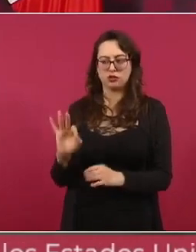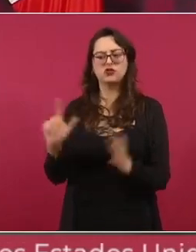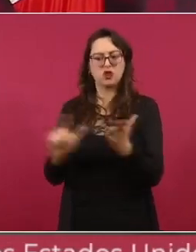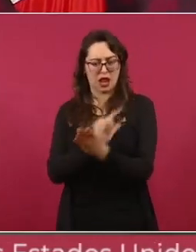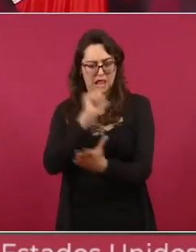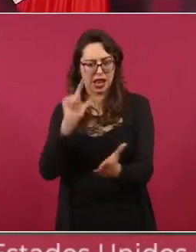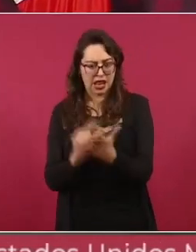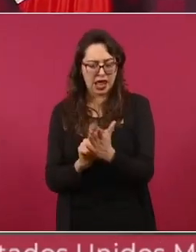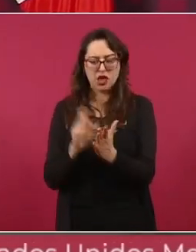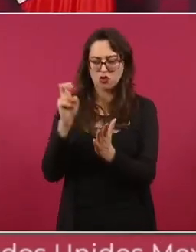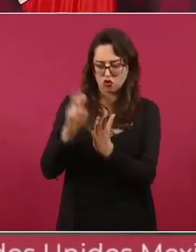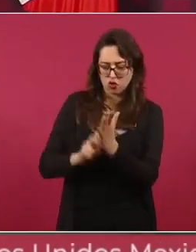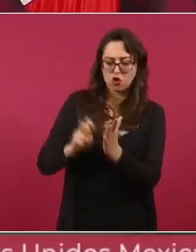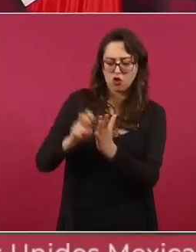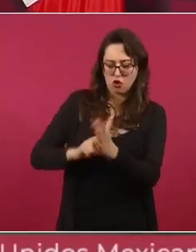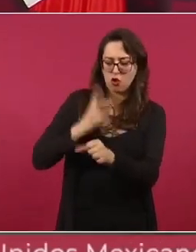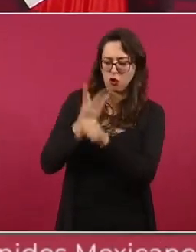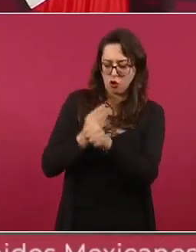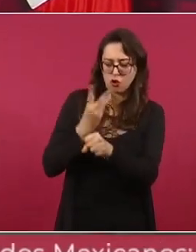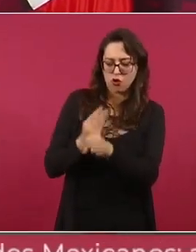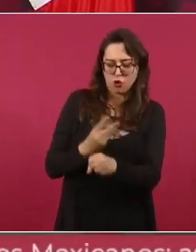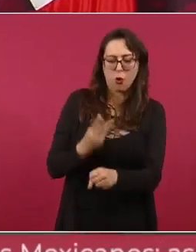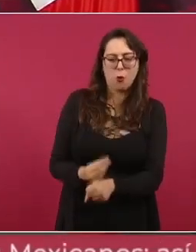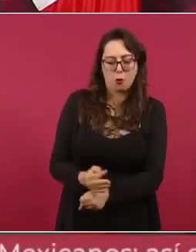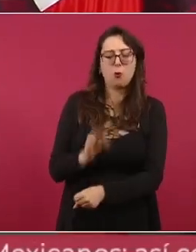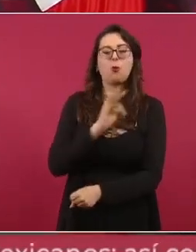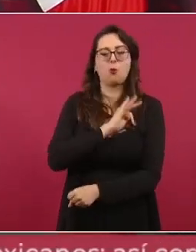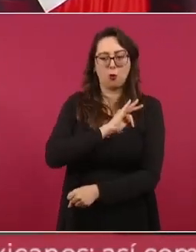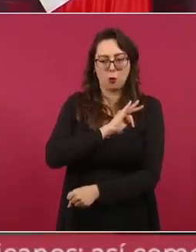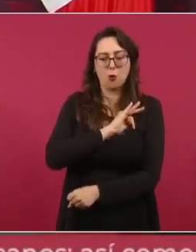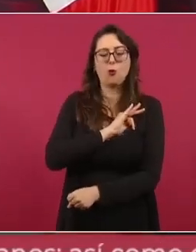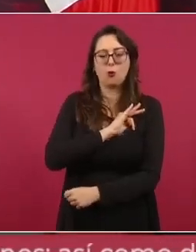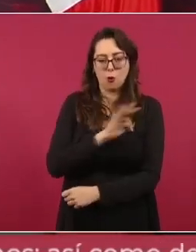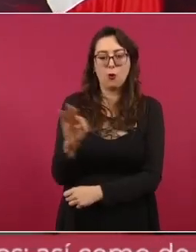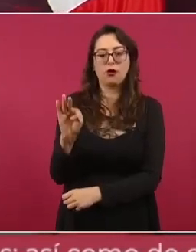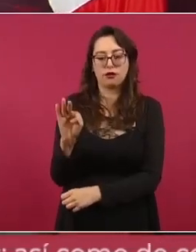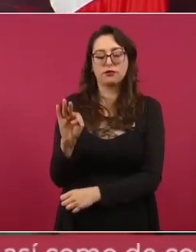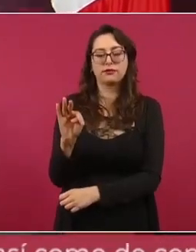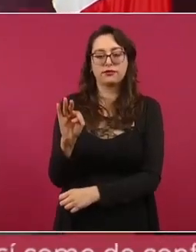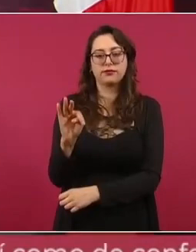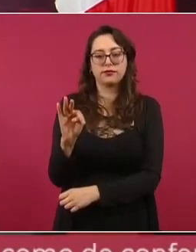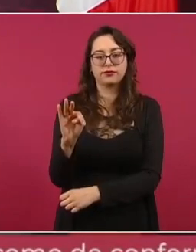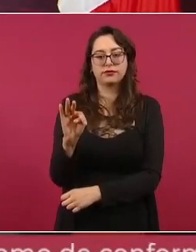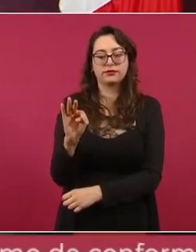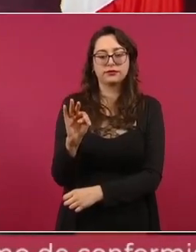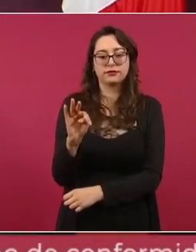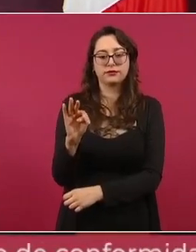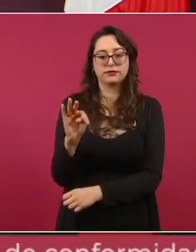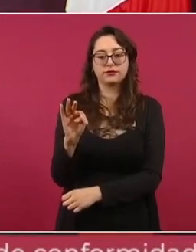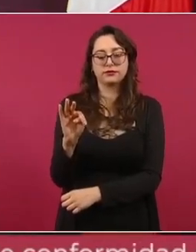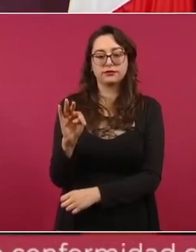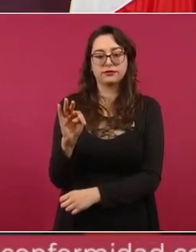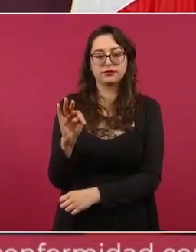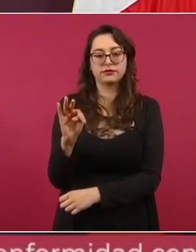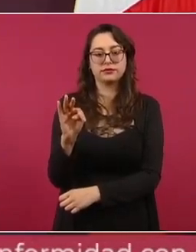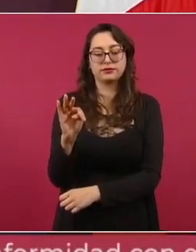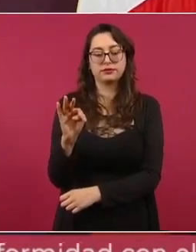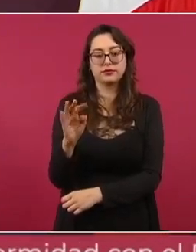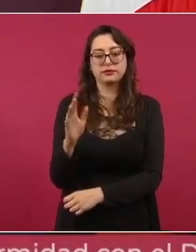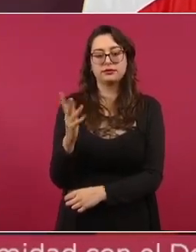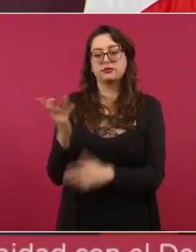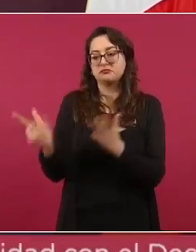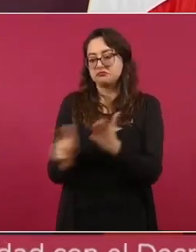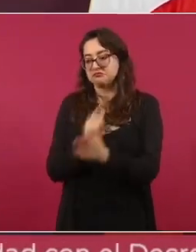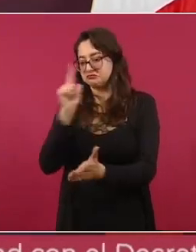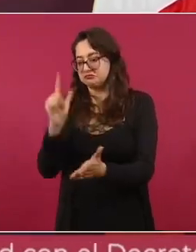a una ley secundaria o se puede aprobar